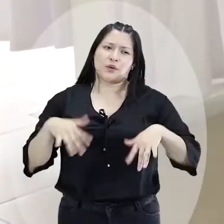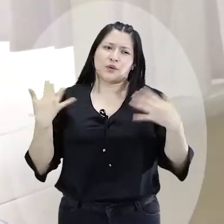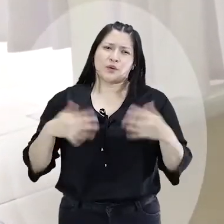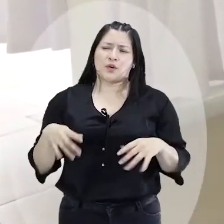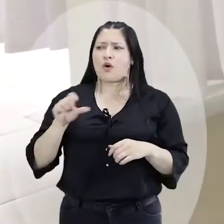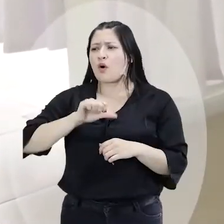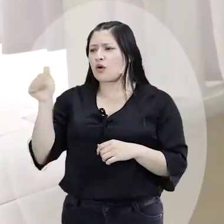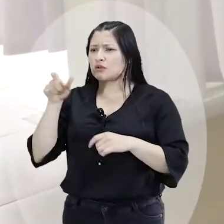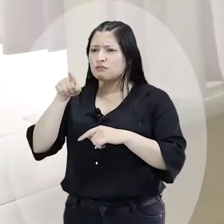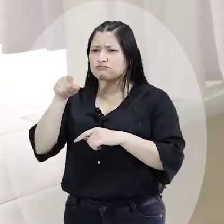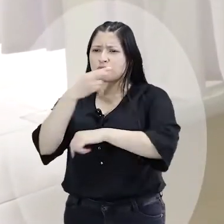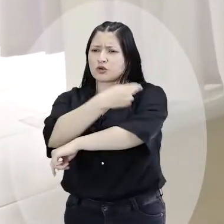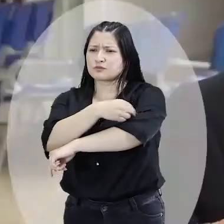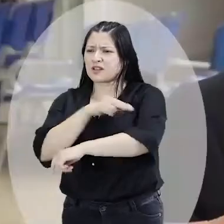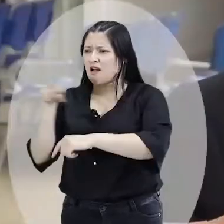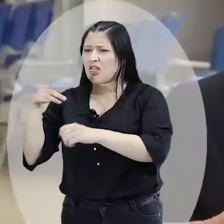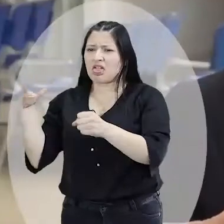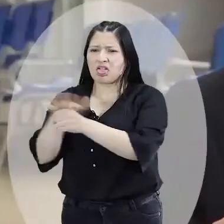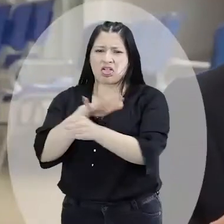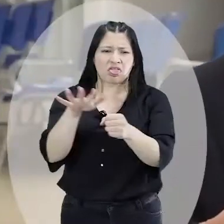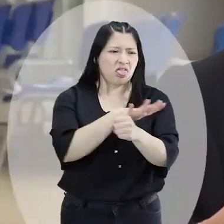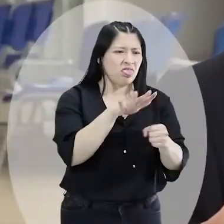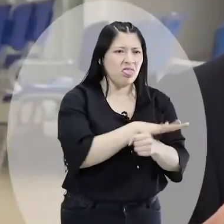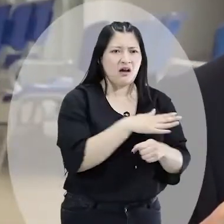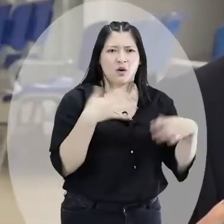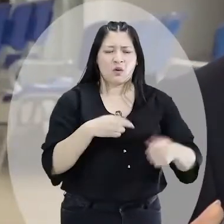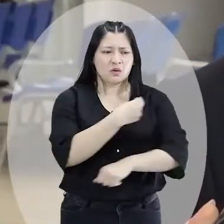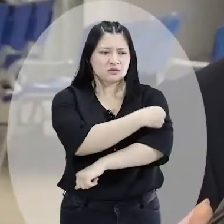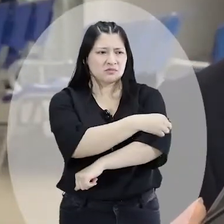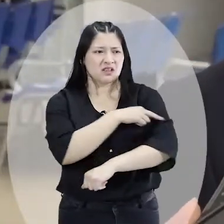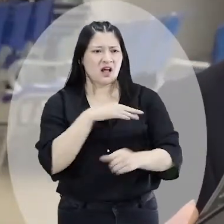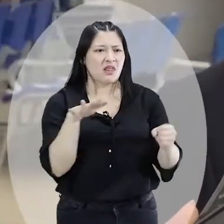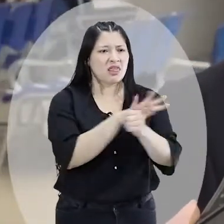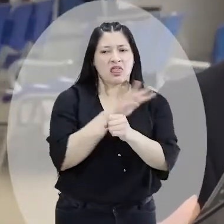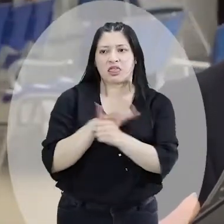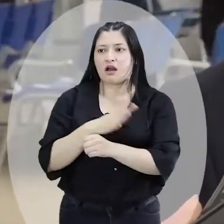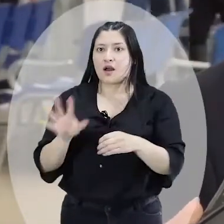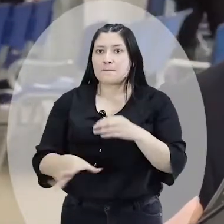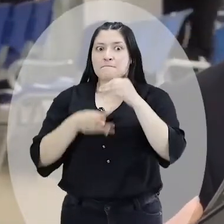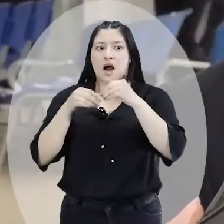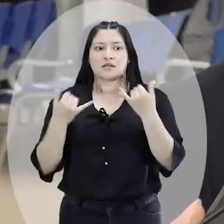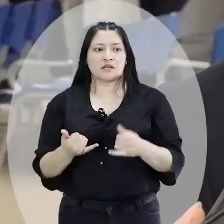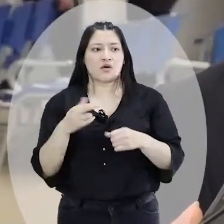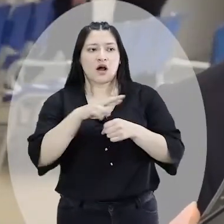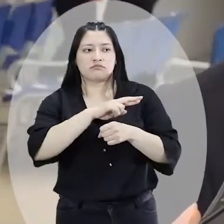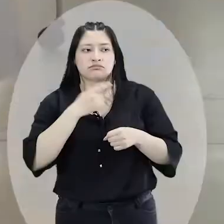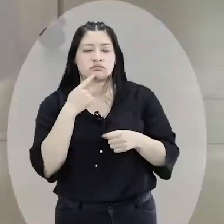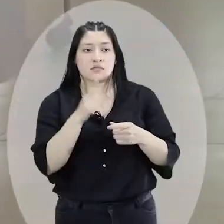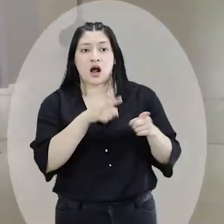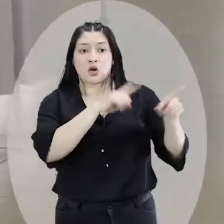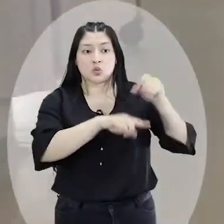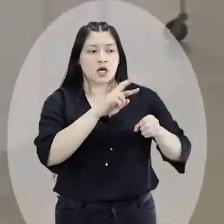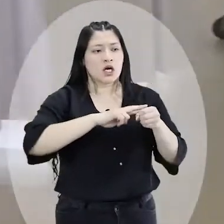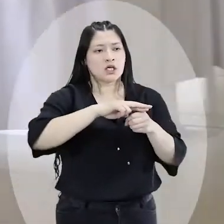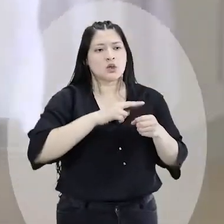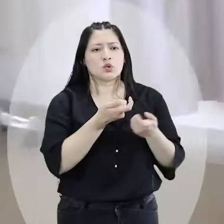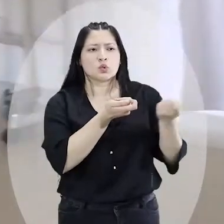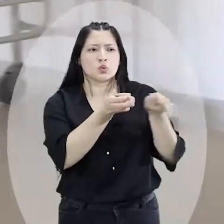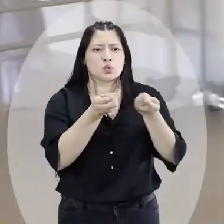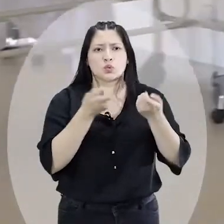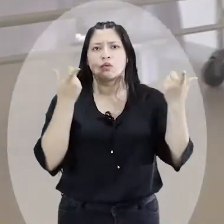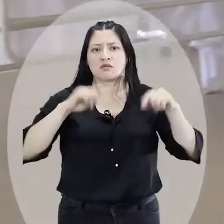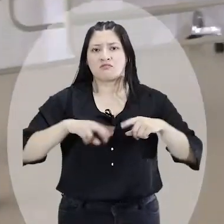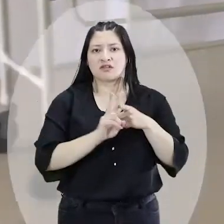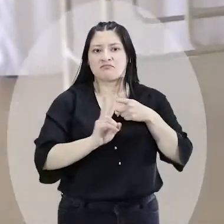a descongestionar los demás hospitales abriendo una cobertura ya para lo urbano de aquí de